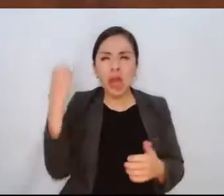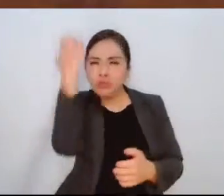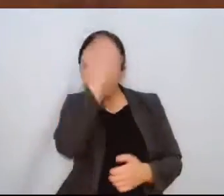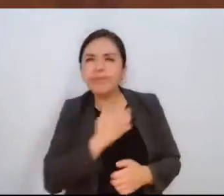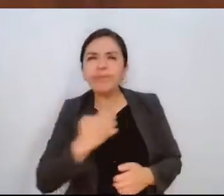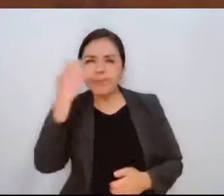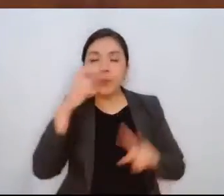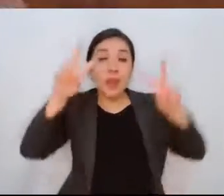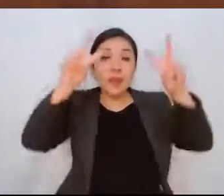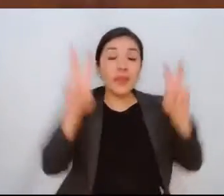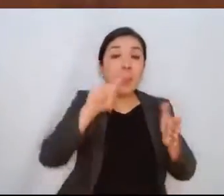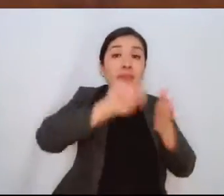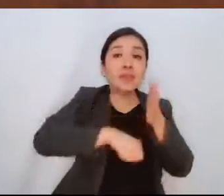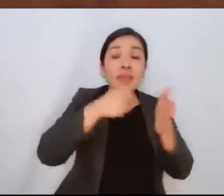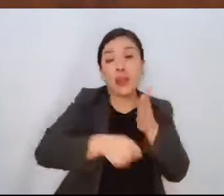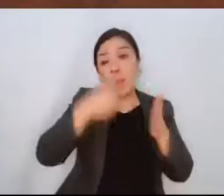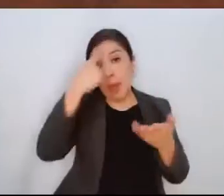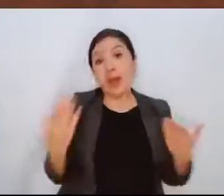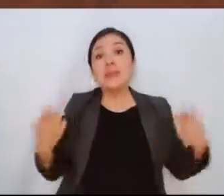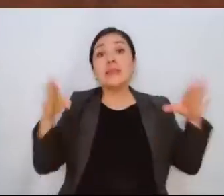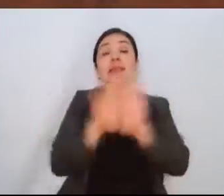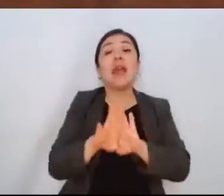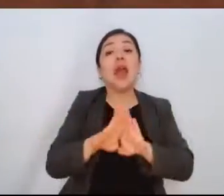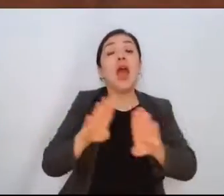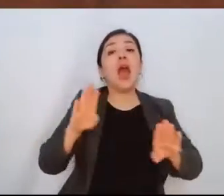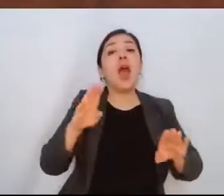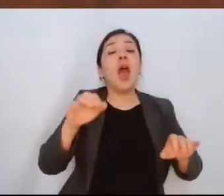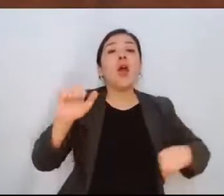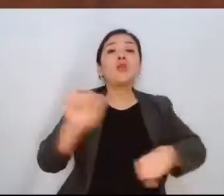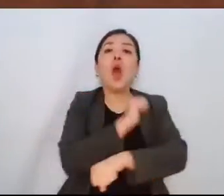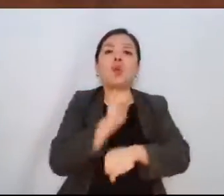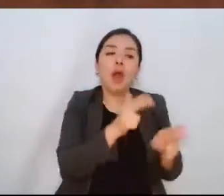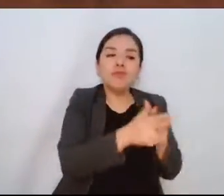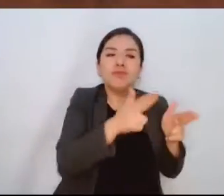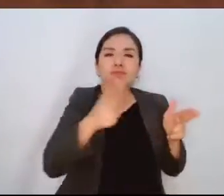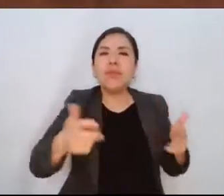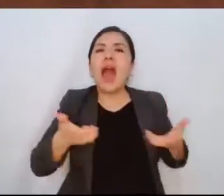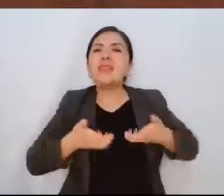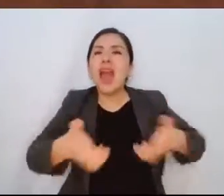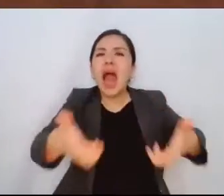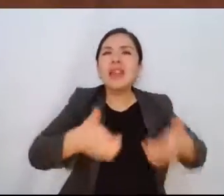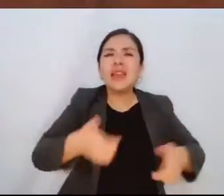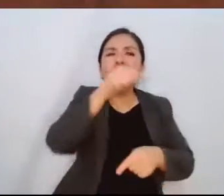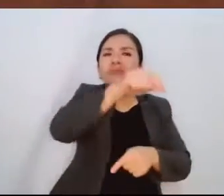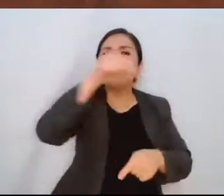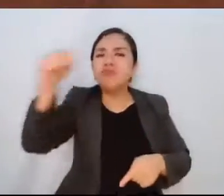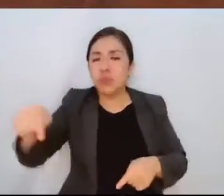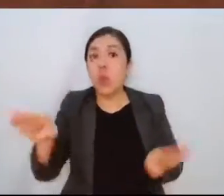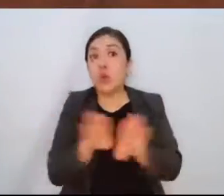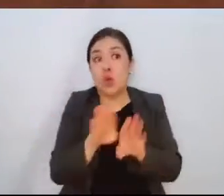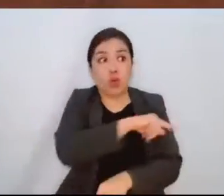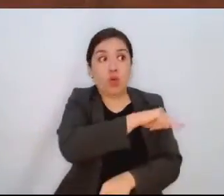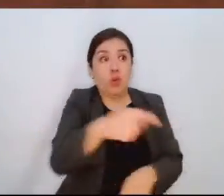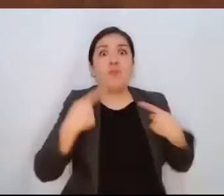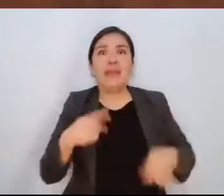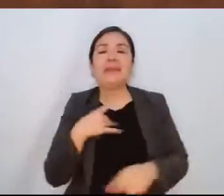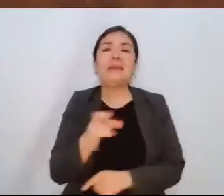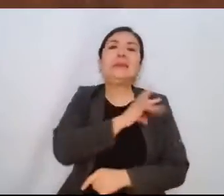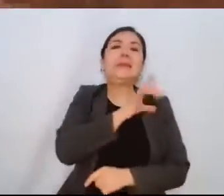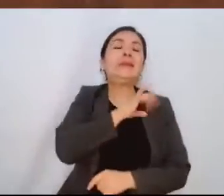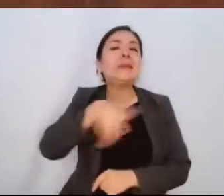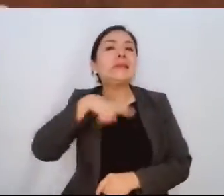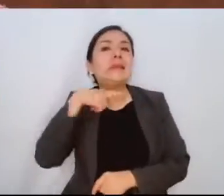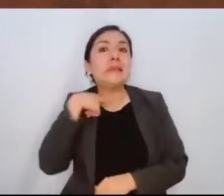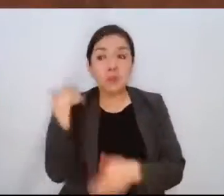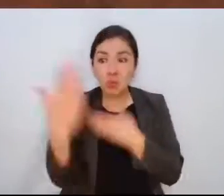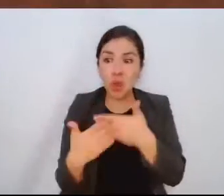tema del estudio del cierre permanente de la circulación de transporte público por dichas calles, tal como lo temen los concesionarios? Si es que va a